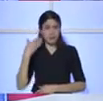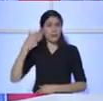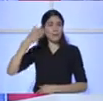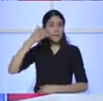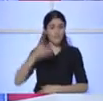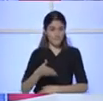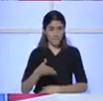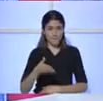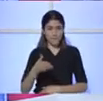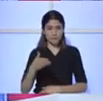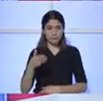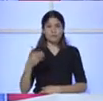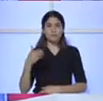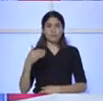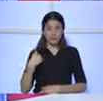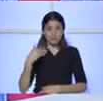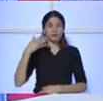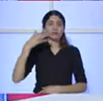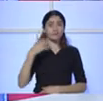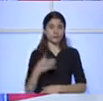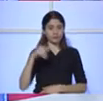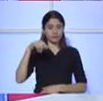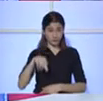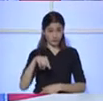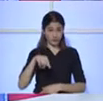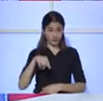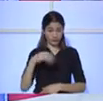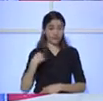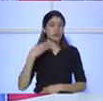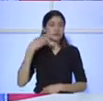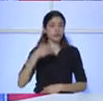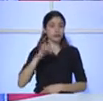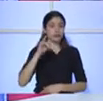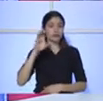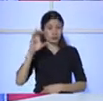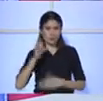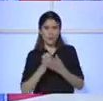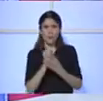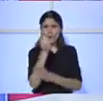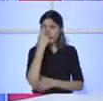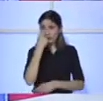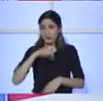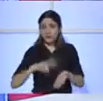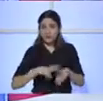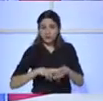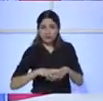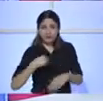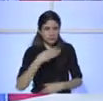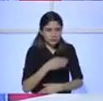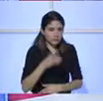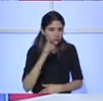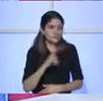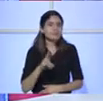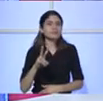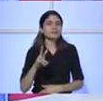empresas, se acercan el sector privado, confían en este gobierno, el sector privado se acerca, el sector privado hoy